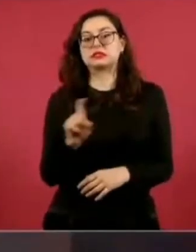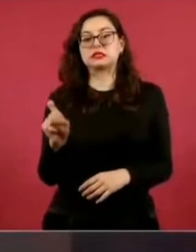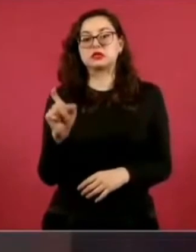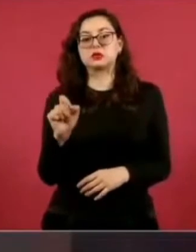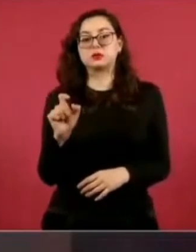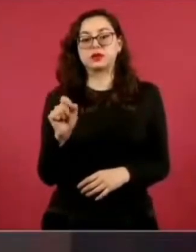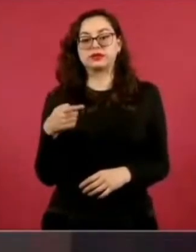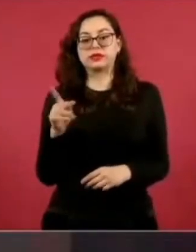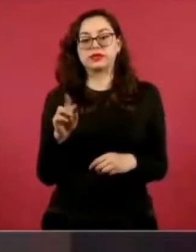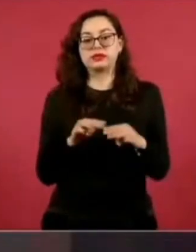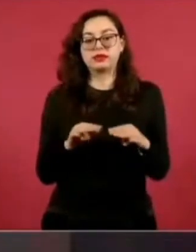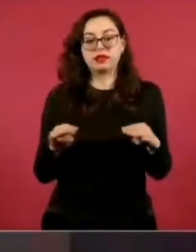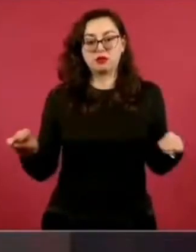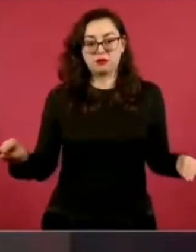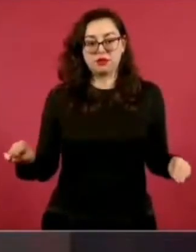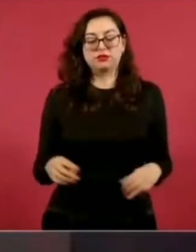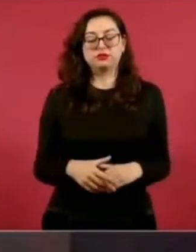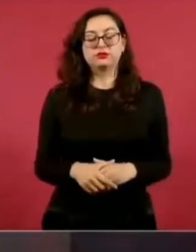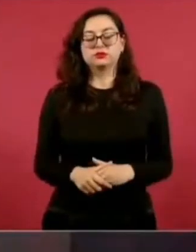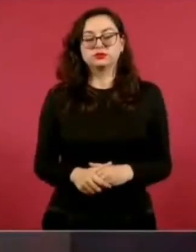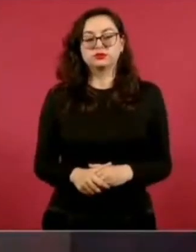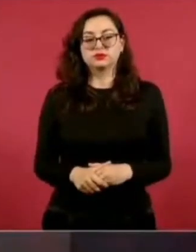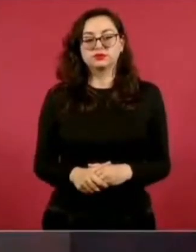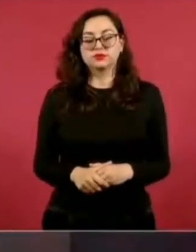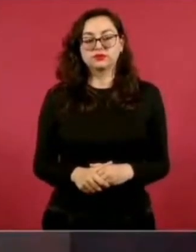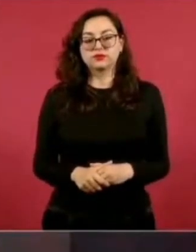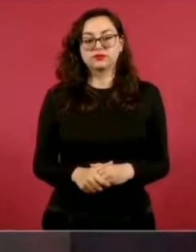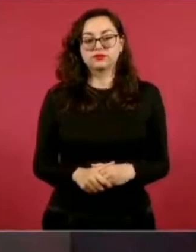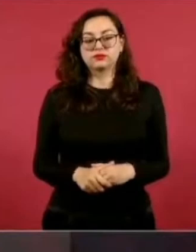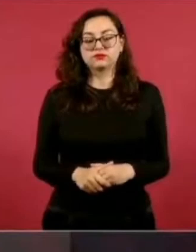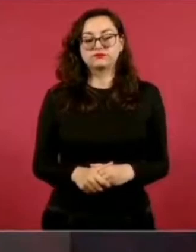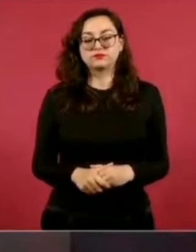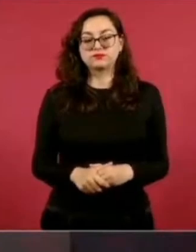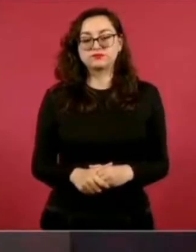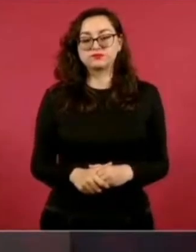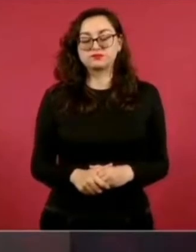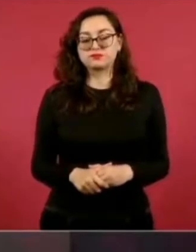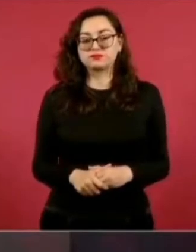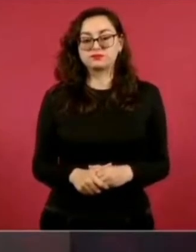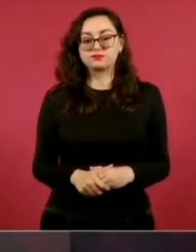kilómetros, que